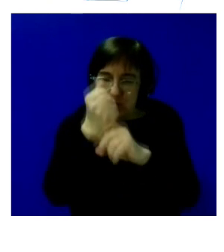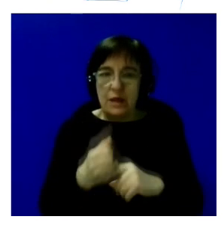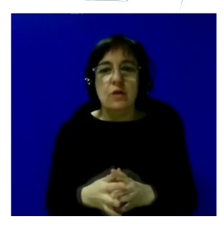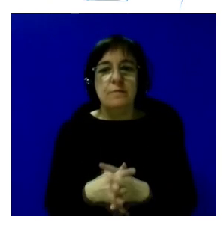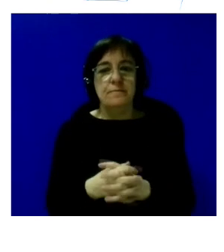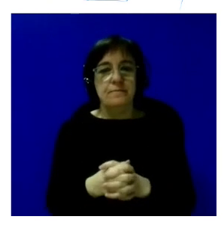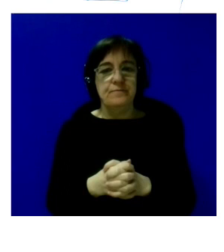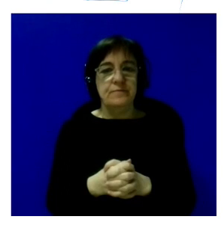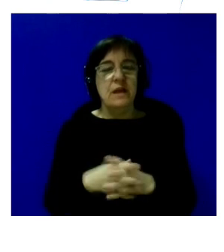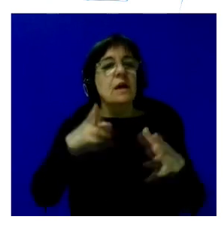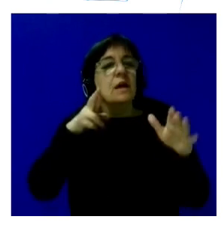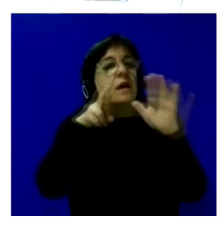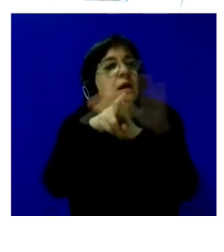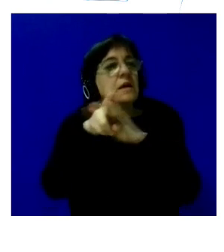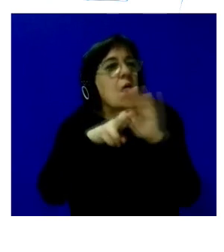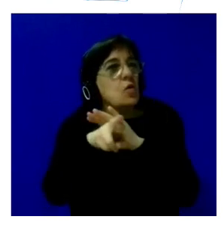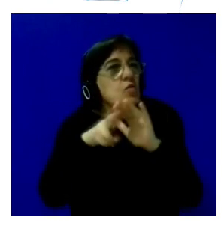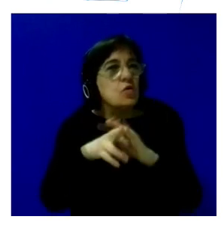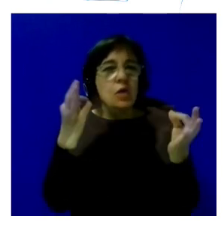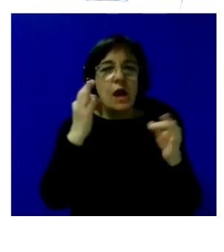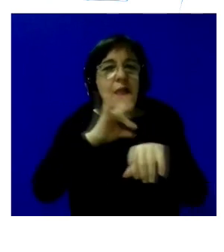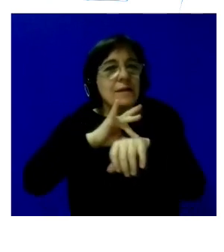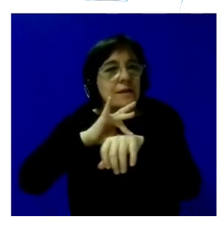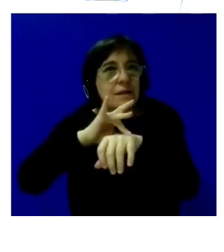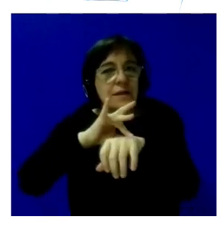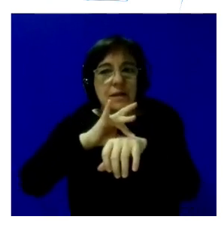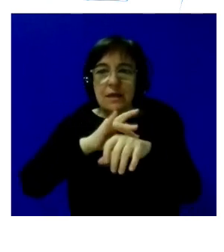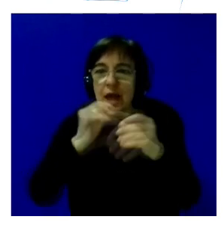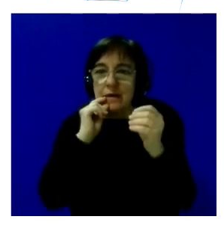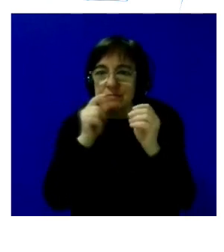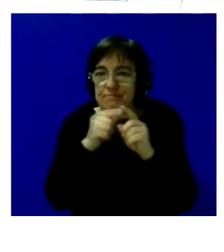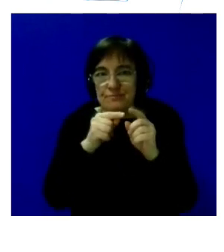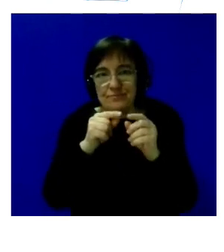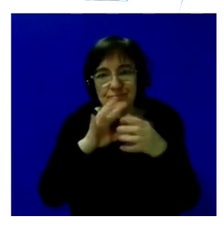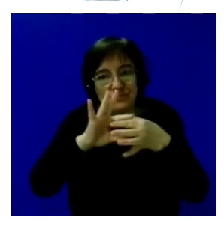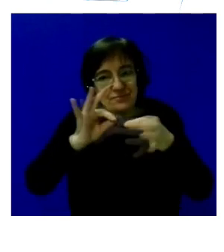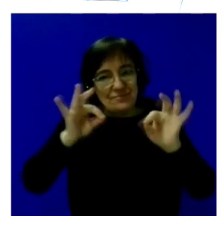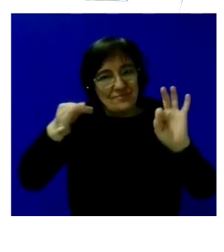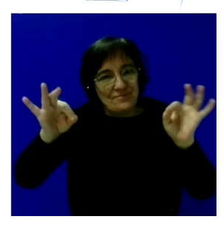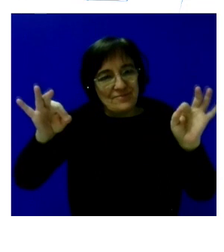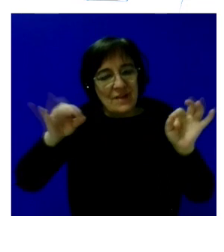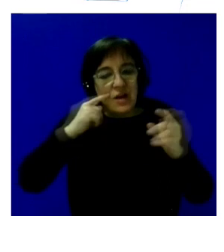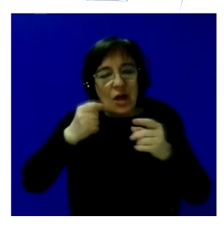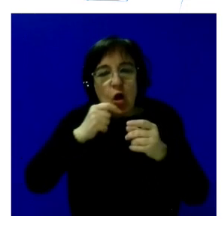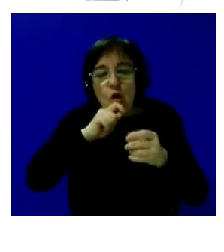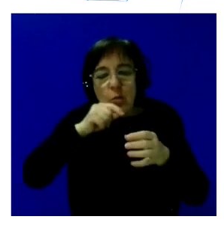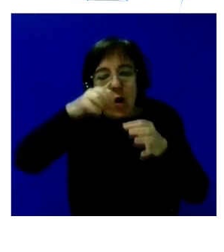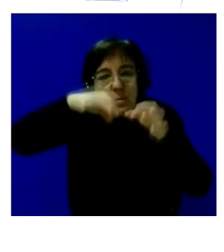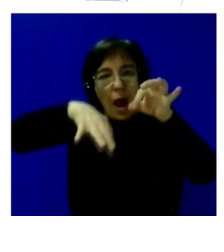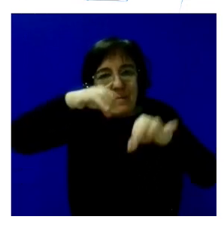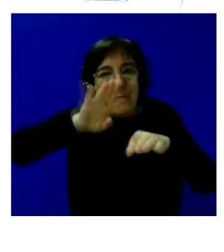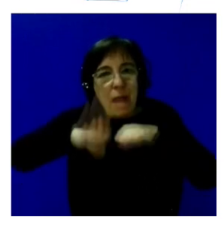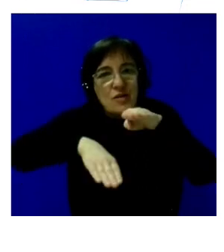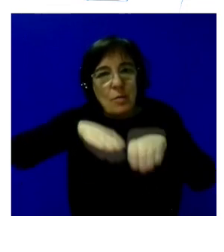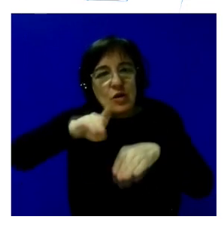qué recursos es decir con qué guías de la viña con qué con qué abono con con qué han contado